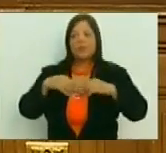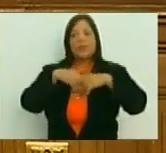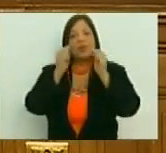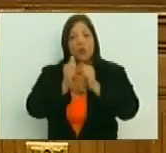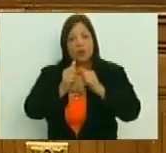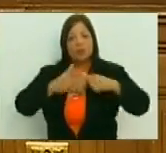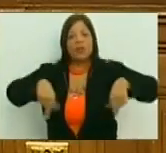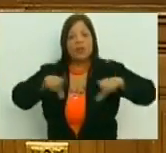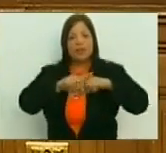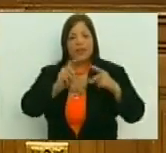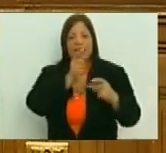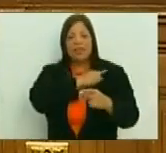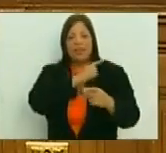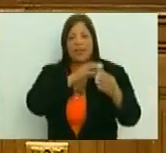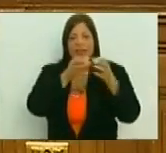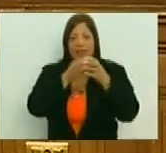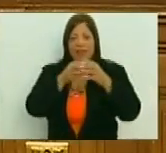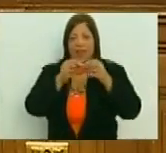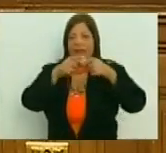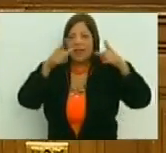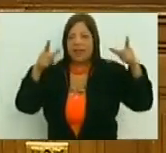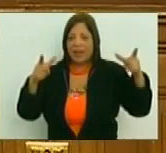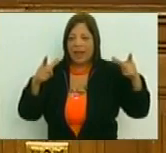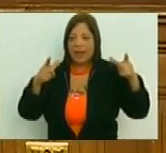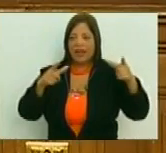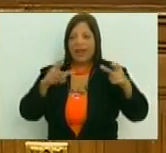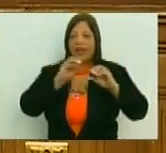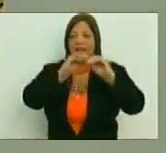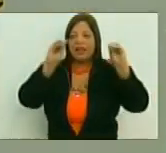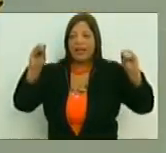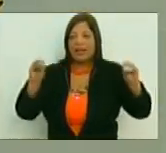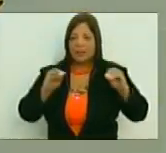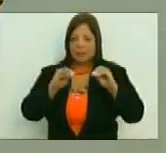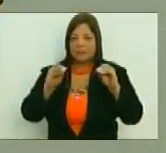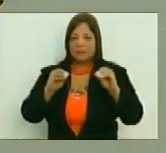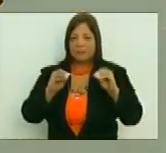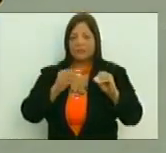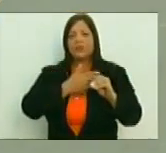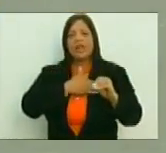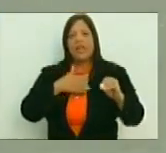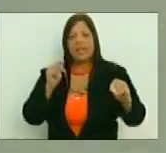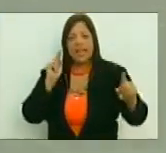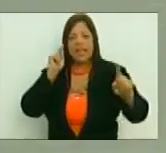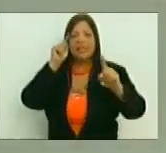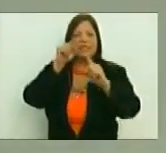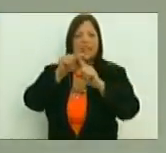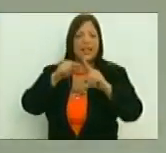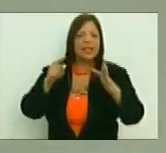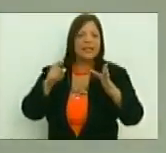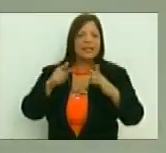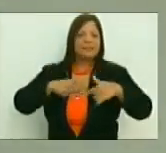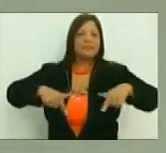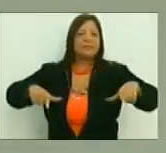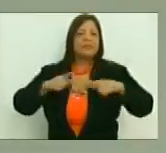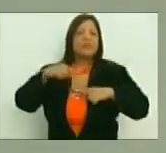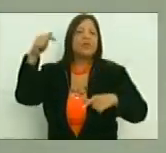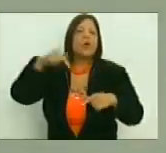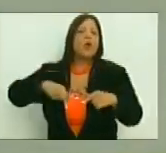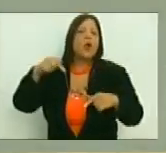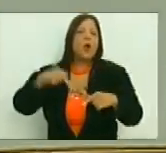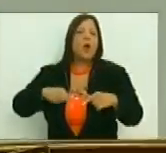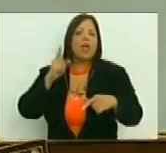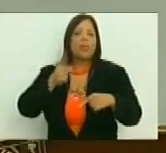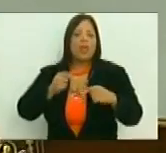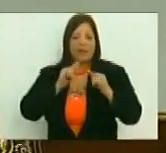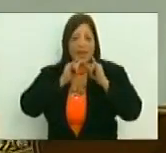Directiva y los lineamientos generales de la convocatoria, quiere llegar a lo que hoy debe